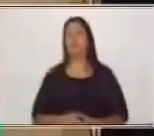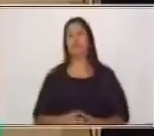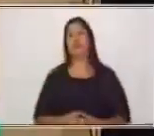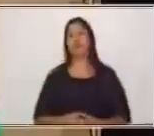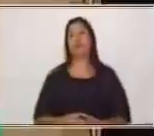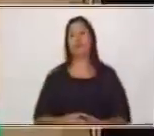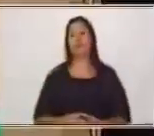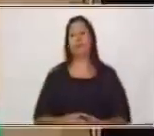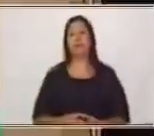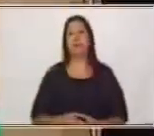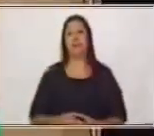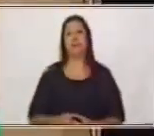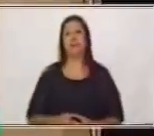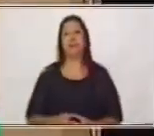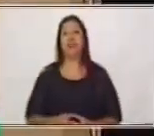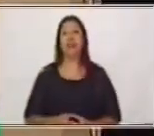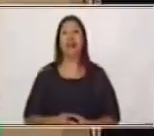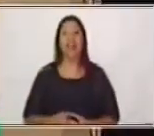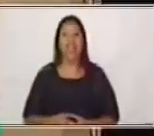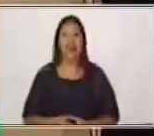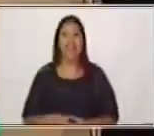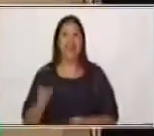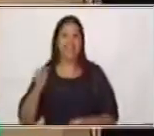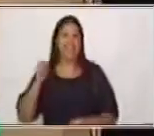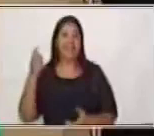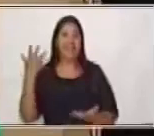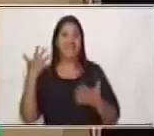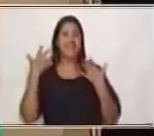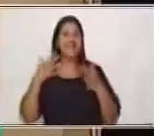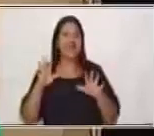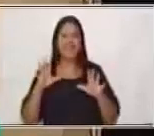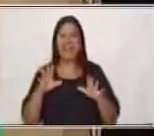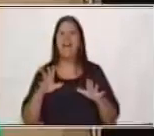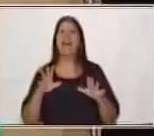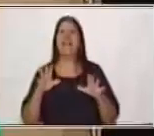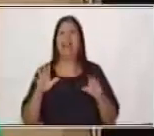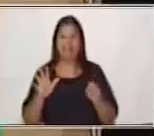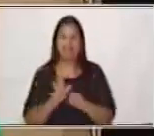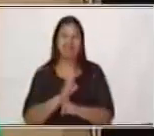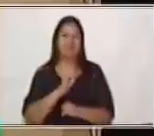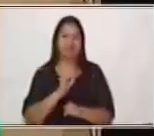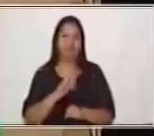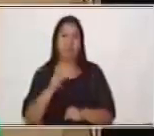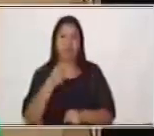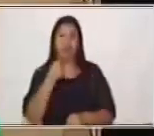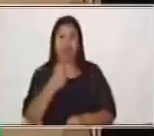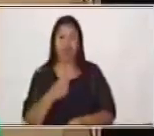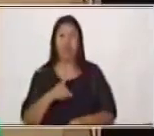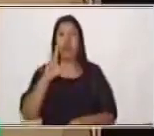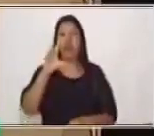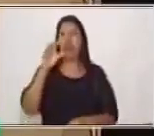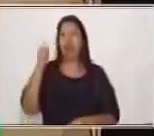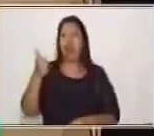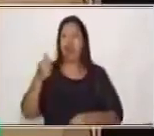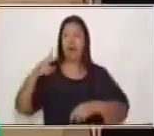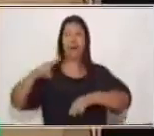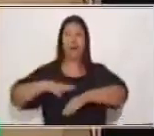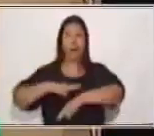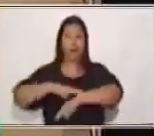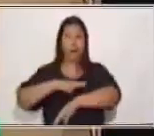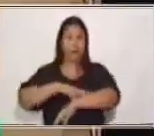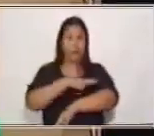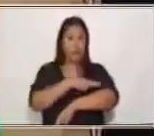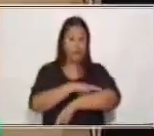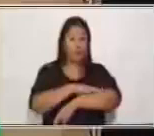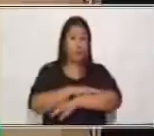Y nos vamos a dar cuenta que ahora le encontramos sentido a nuestra oración y dice de esta manera. La oveja